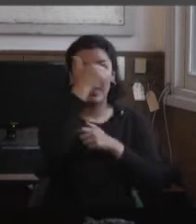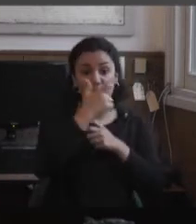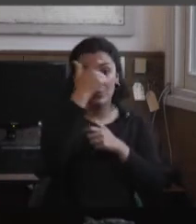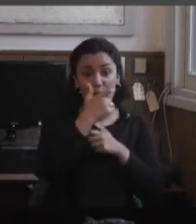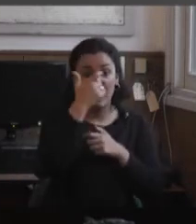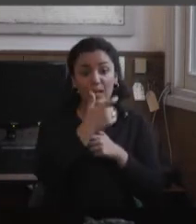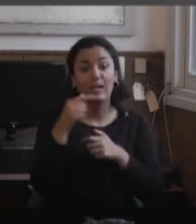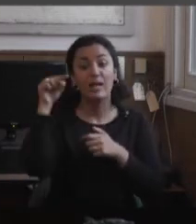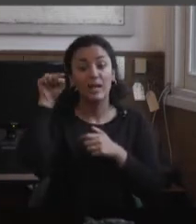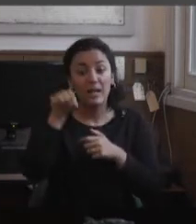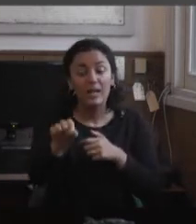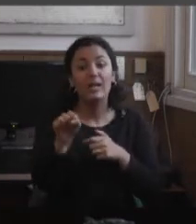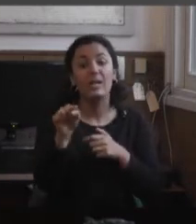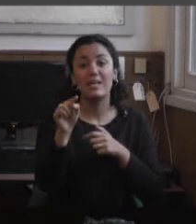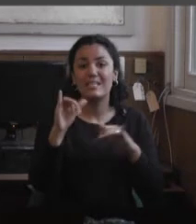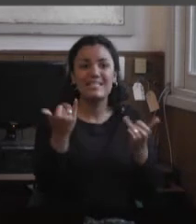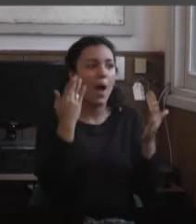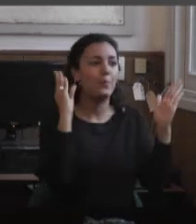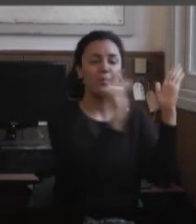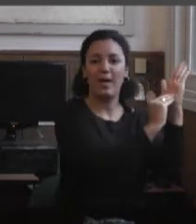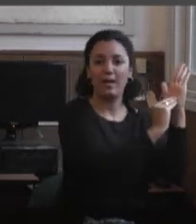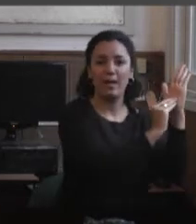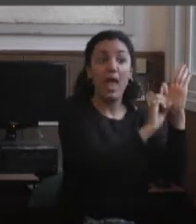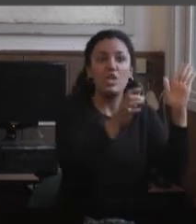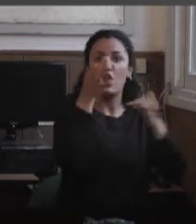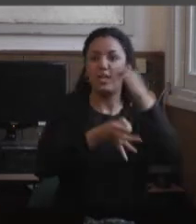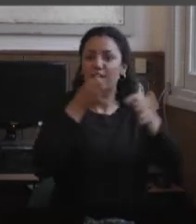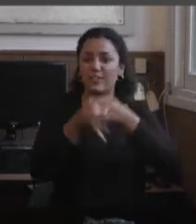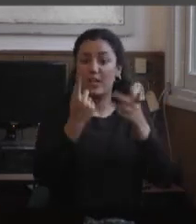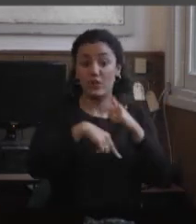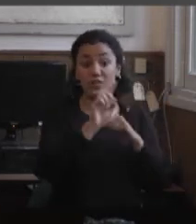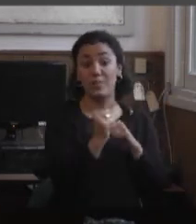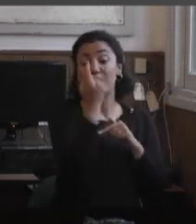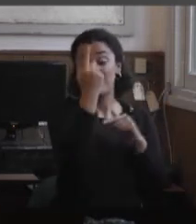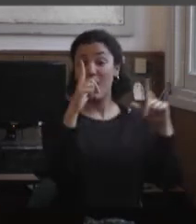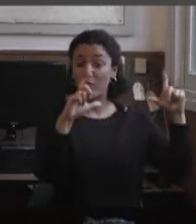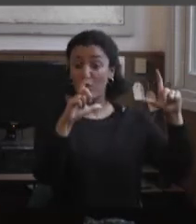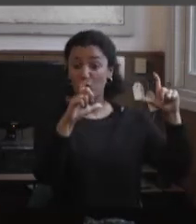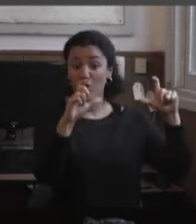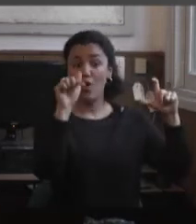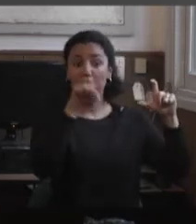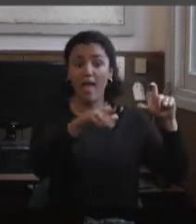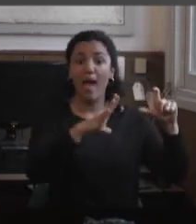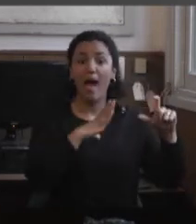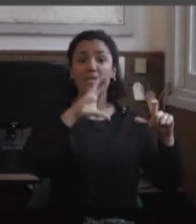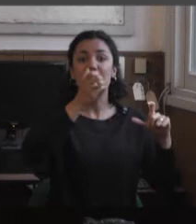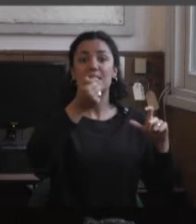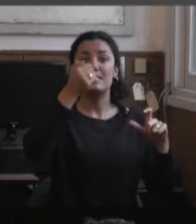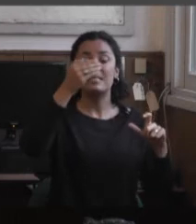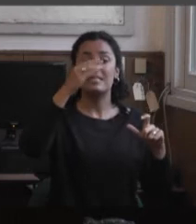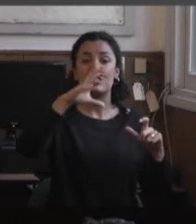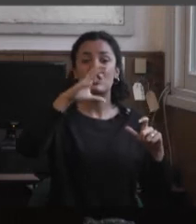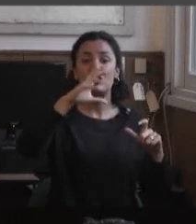estamos muy acostumbrados a poner imágenes y a no describirlas. La primera foto es en Chapalmalar, que yo fui con la